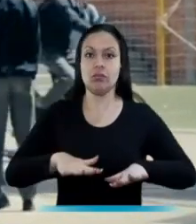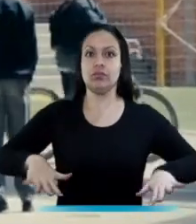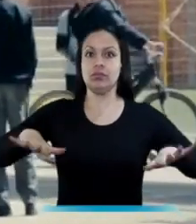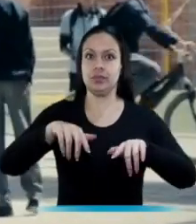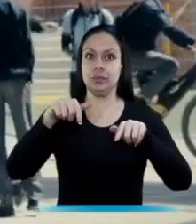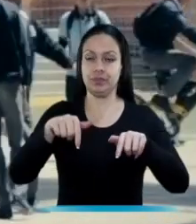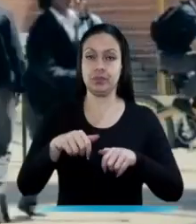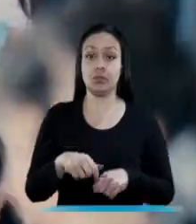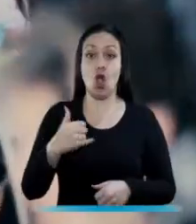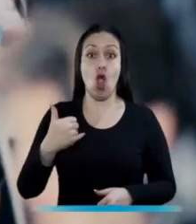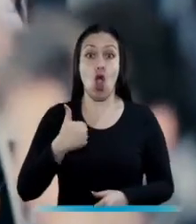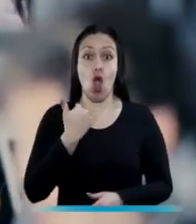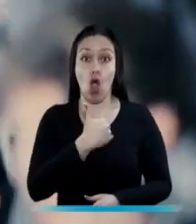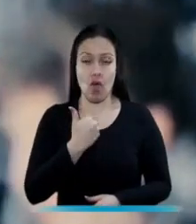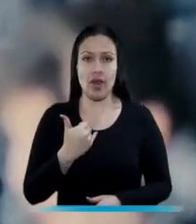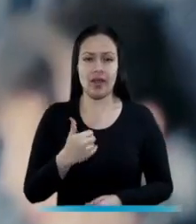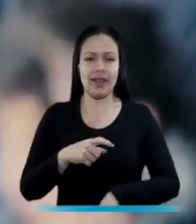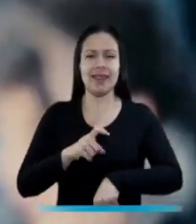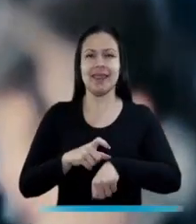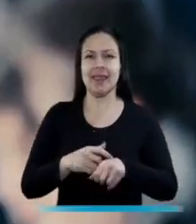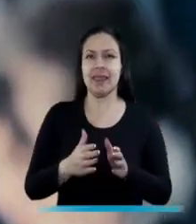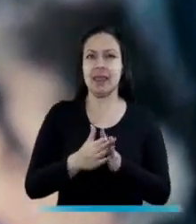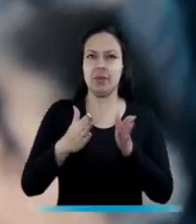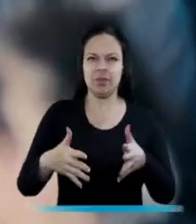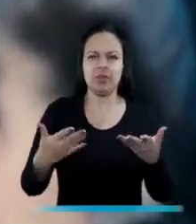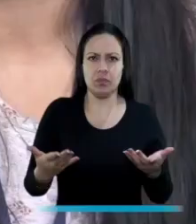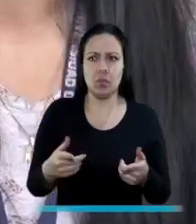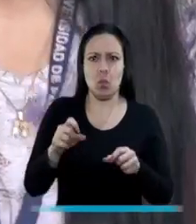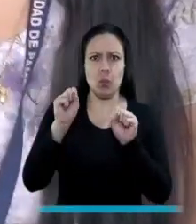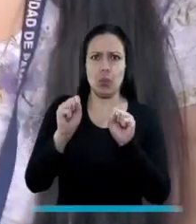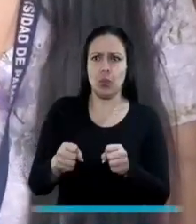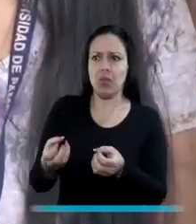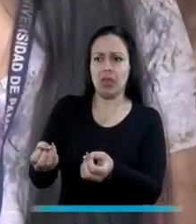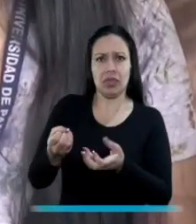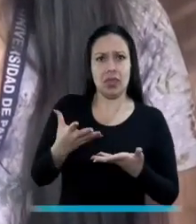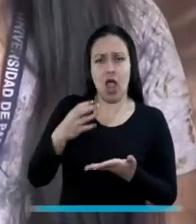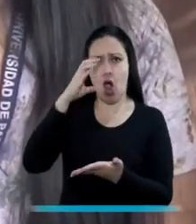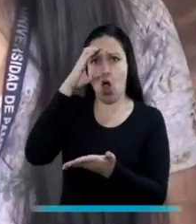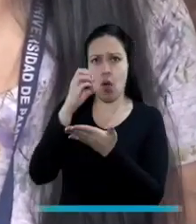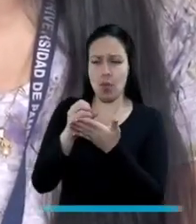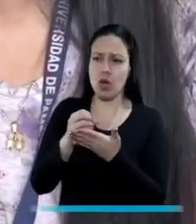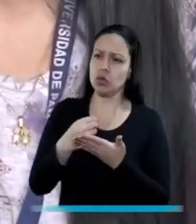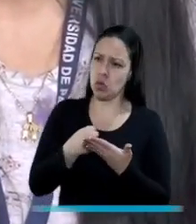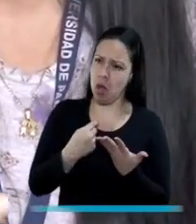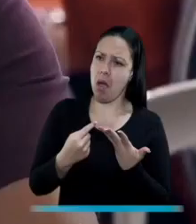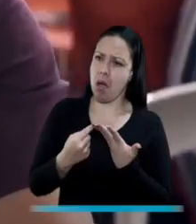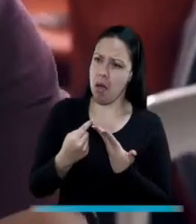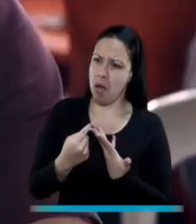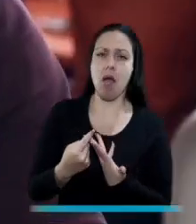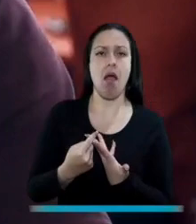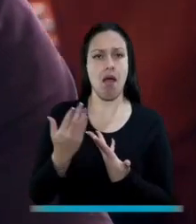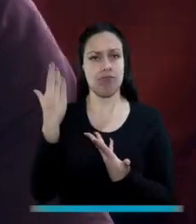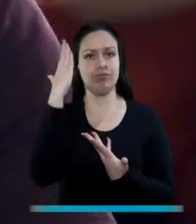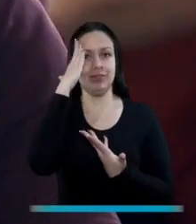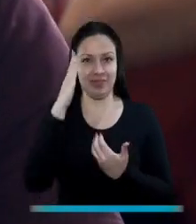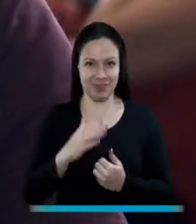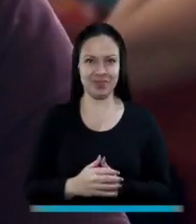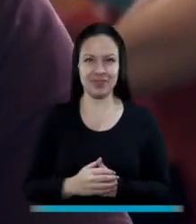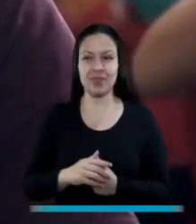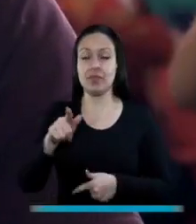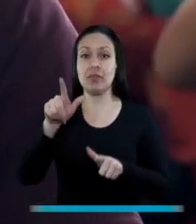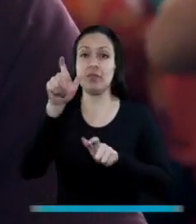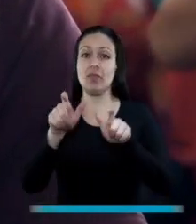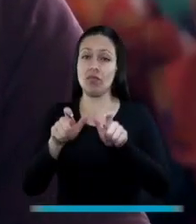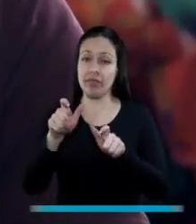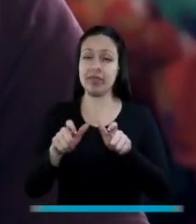índole territorial. Los jóvenes están en un momento en el que pueden opinar y sus opiniones ser tenidas en cuenta. Los adolescentes